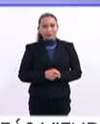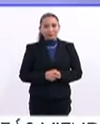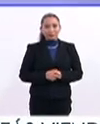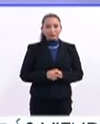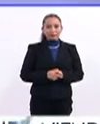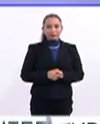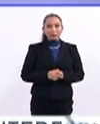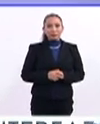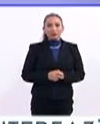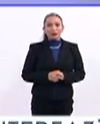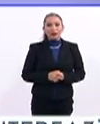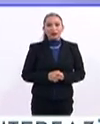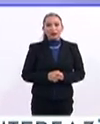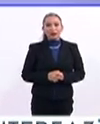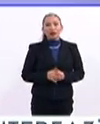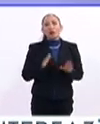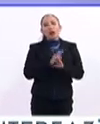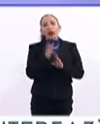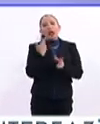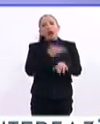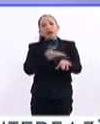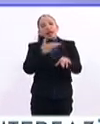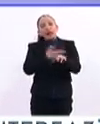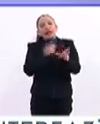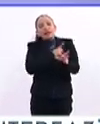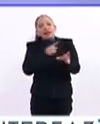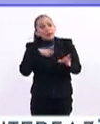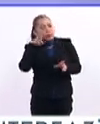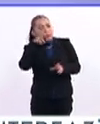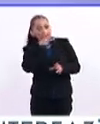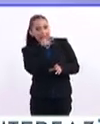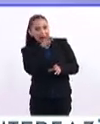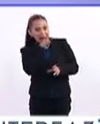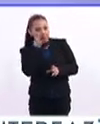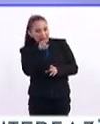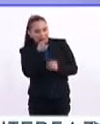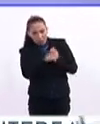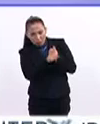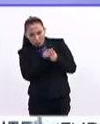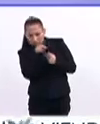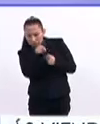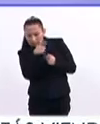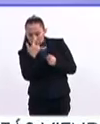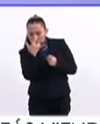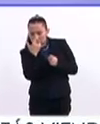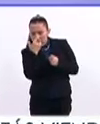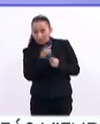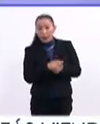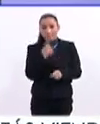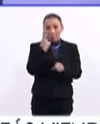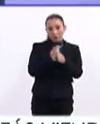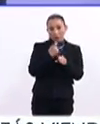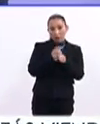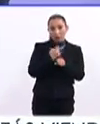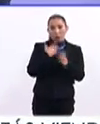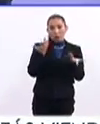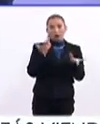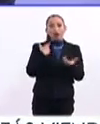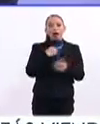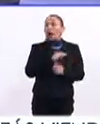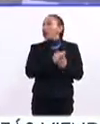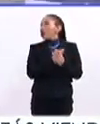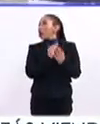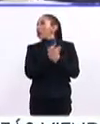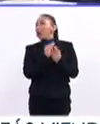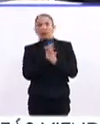Irritabilidad. Irritabilidad. ¿Cuáles son las soluciones que hay que hacer cuando los padres ven en sus hijos estos rasgos? Lo primero es no hacerse los locos.